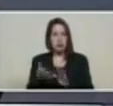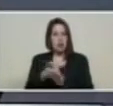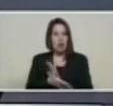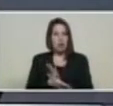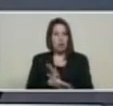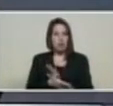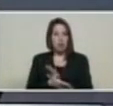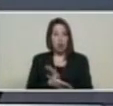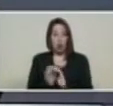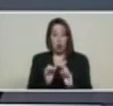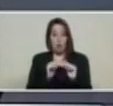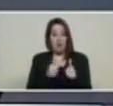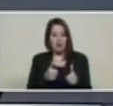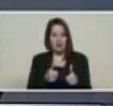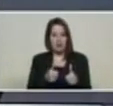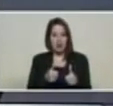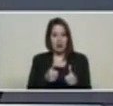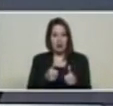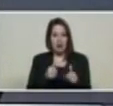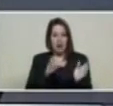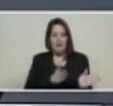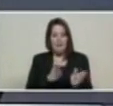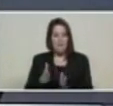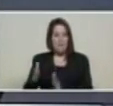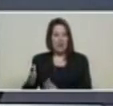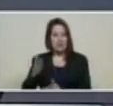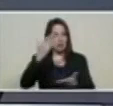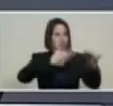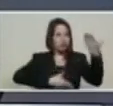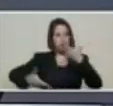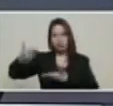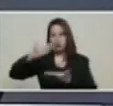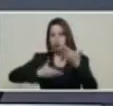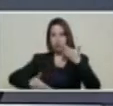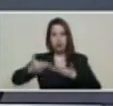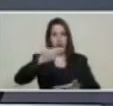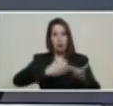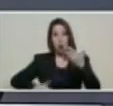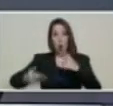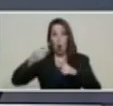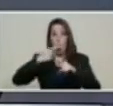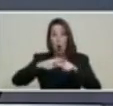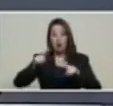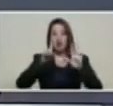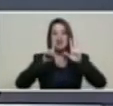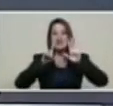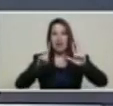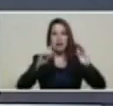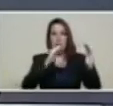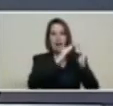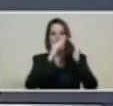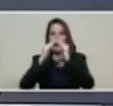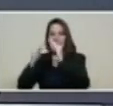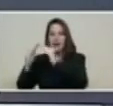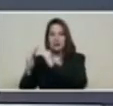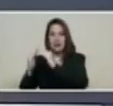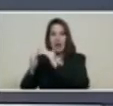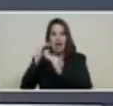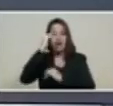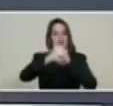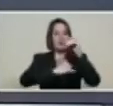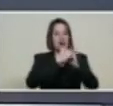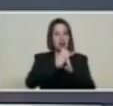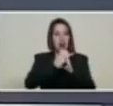monetaria con seis casas internacionales de